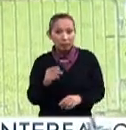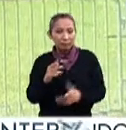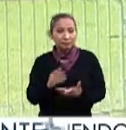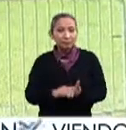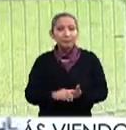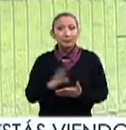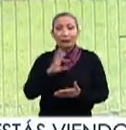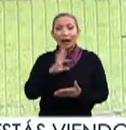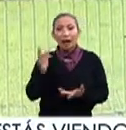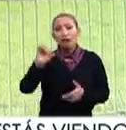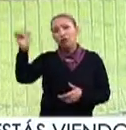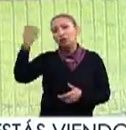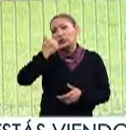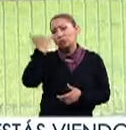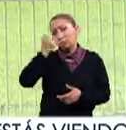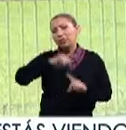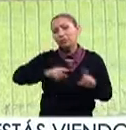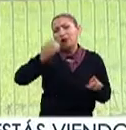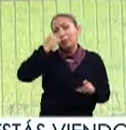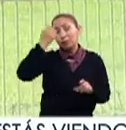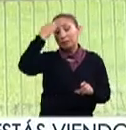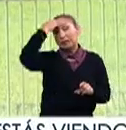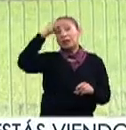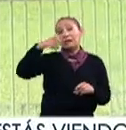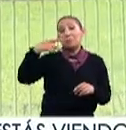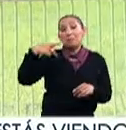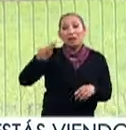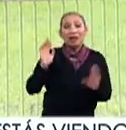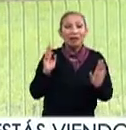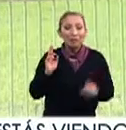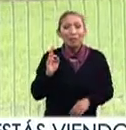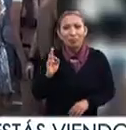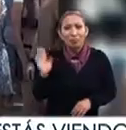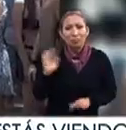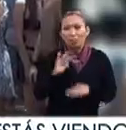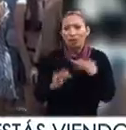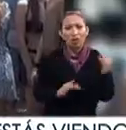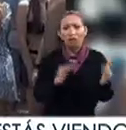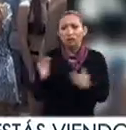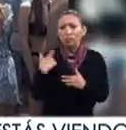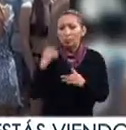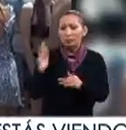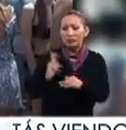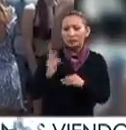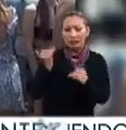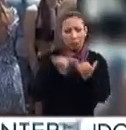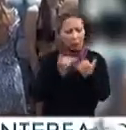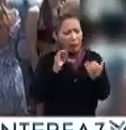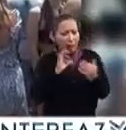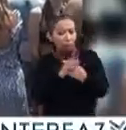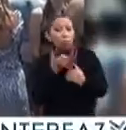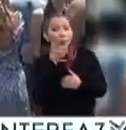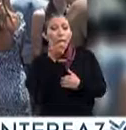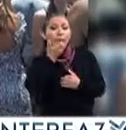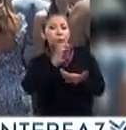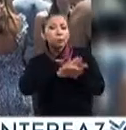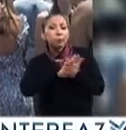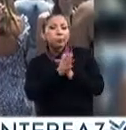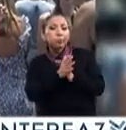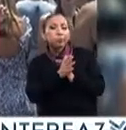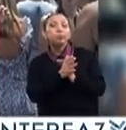o sea, solo hablan otro idioma, la comida es extraña, ¿no? Pero todo se asemeja a lo tuyo y tú te tienes que adaptar,